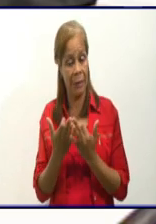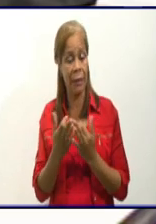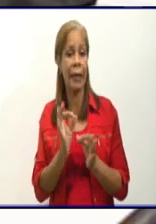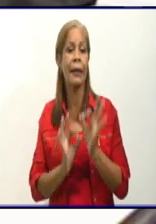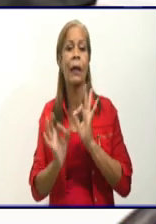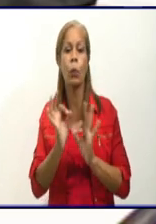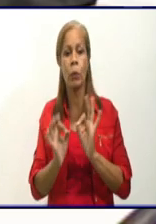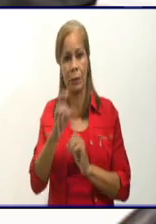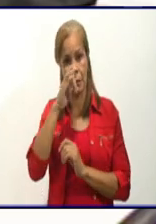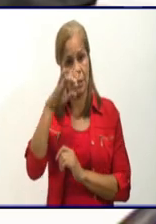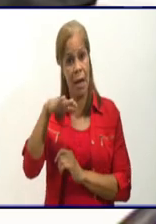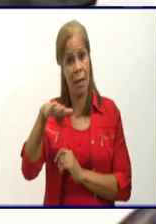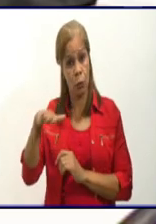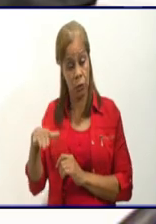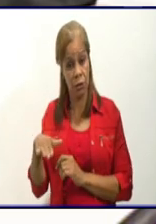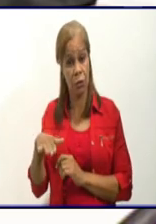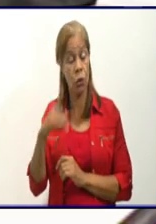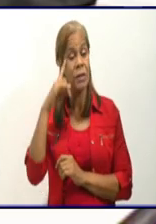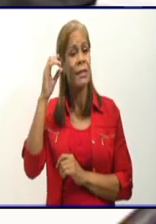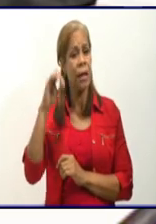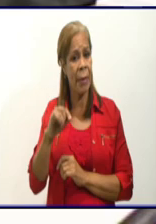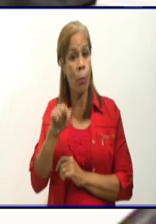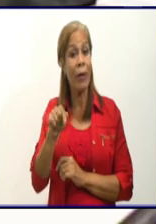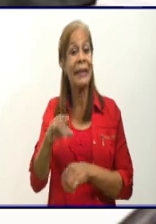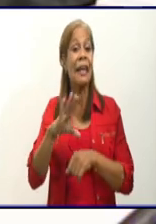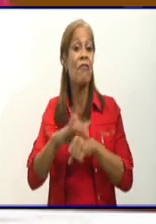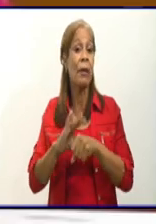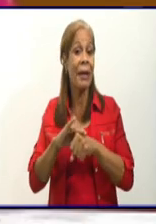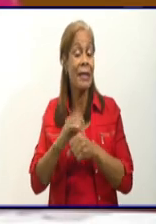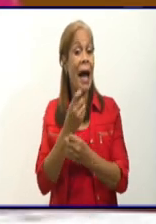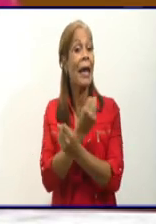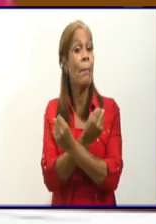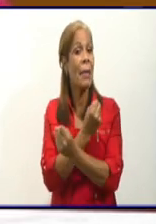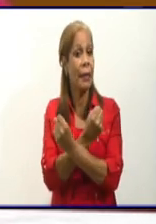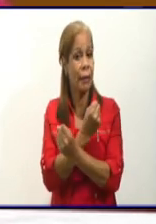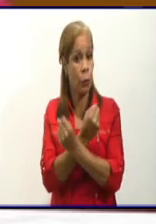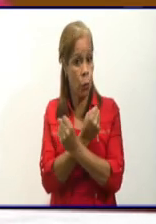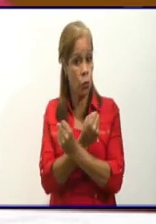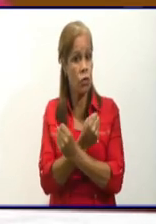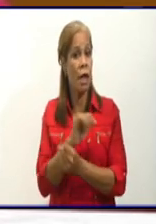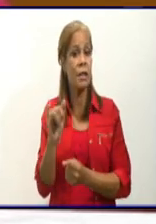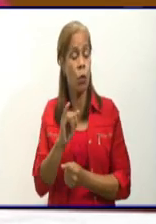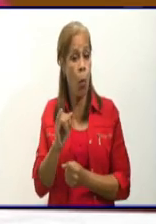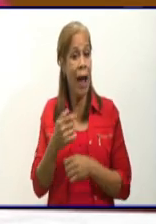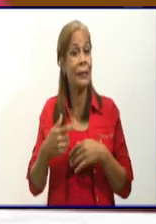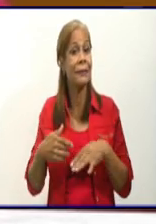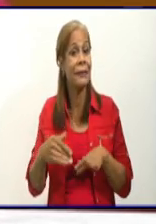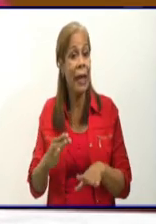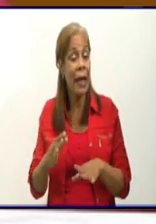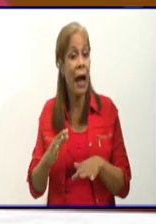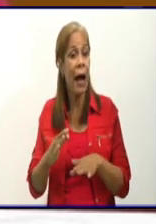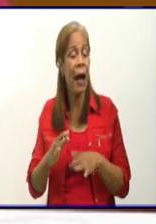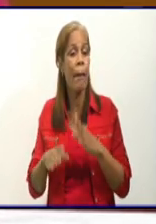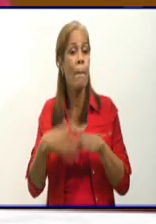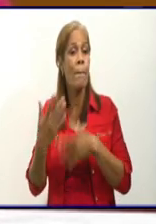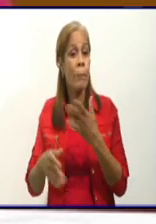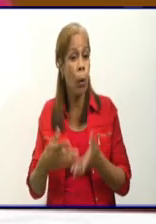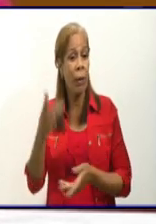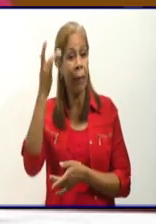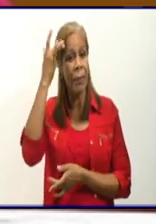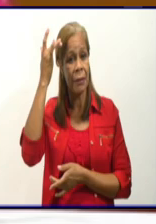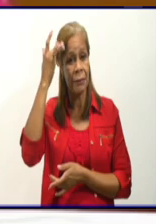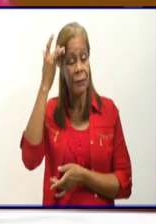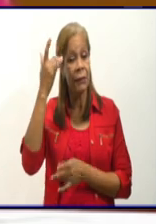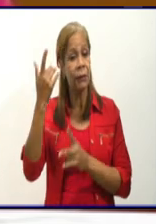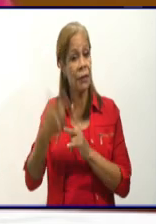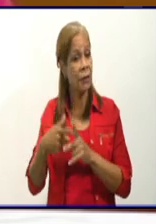también que quedan con secuelas como normalmente evoluciona esta enfermedad. Entonces por eso siempre es el llamado a